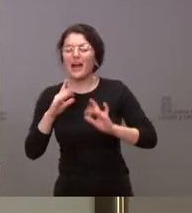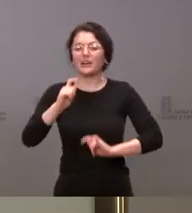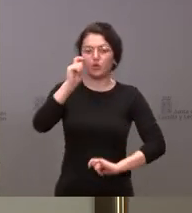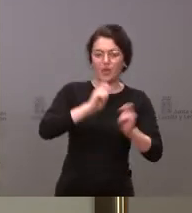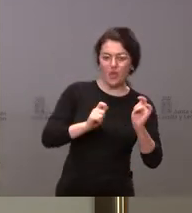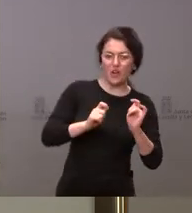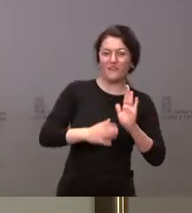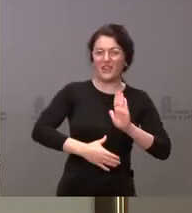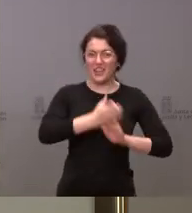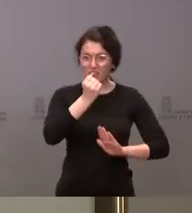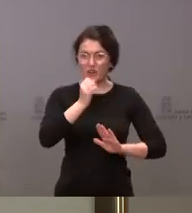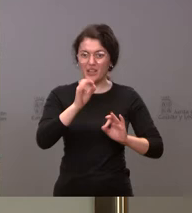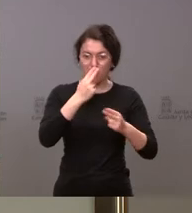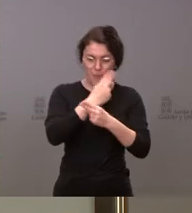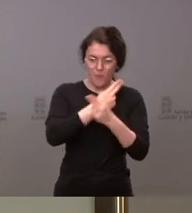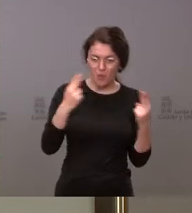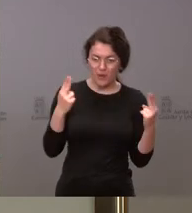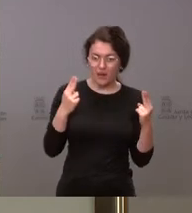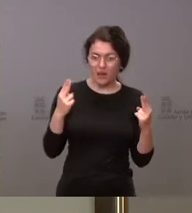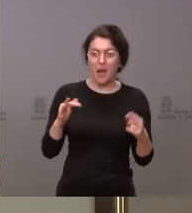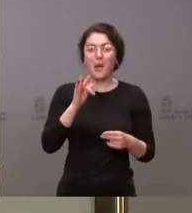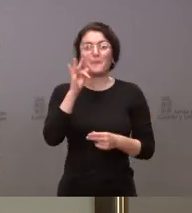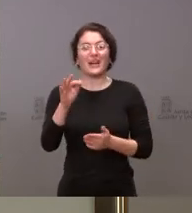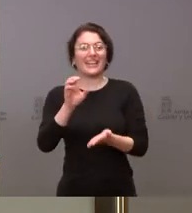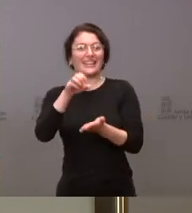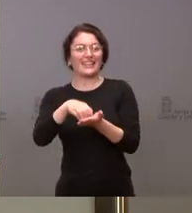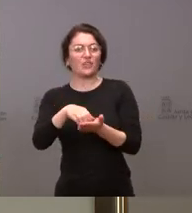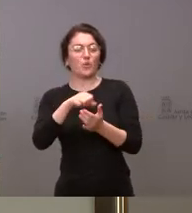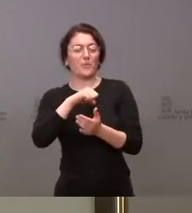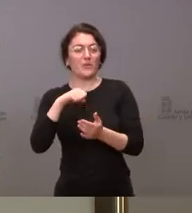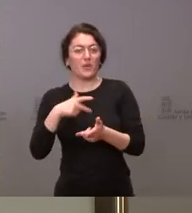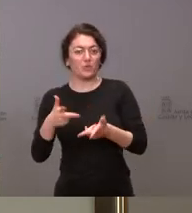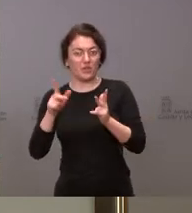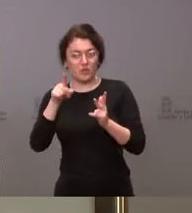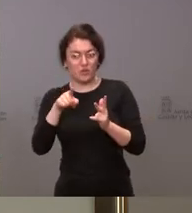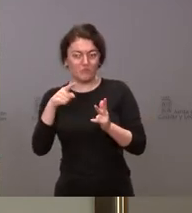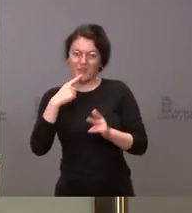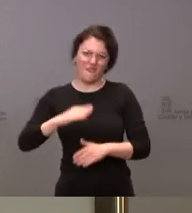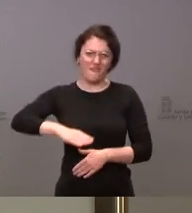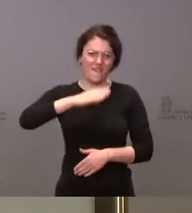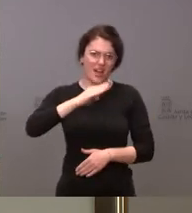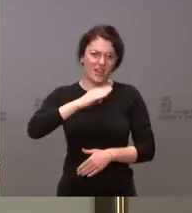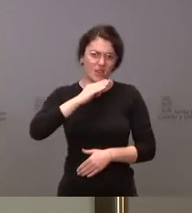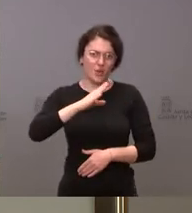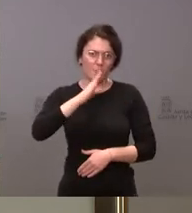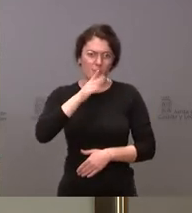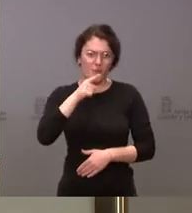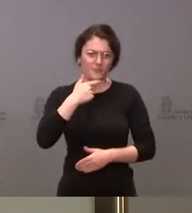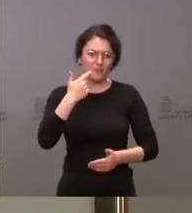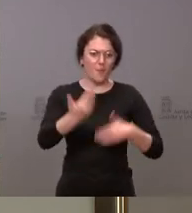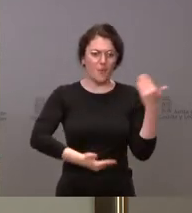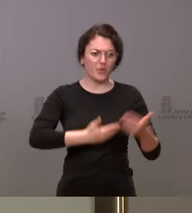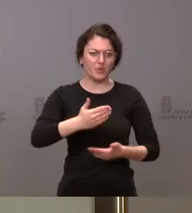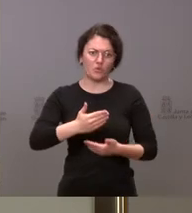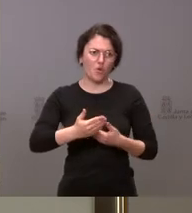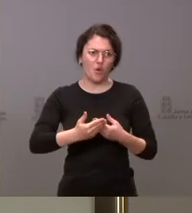la pública, insisto, y los centros privados autorizados y no, están realmente cabreados con cómo se ha hecho todo este proceso. Hablan de